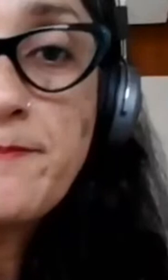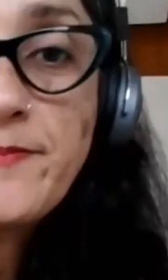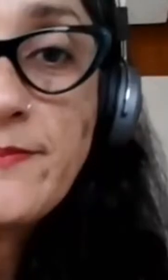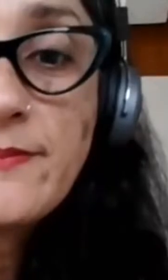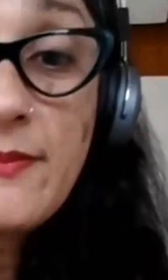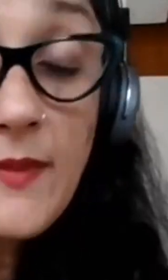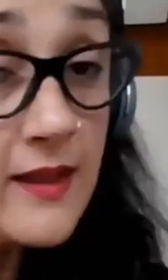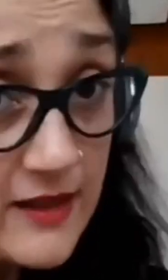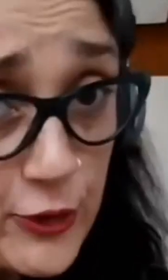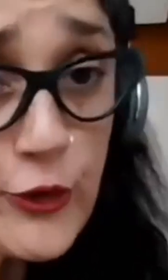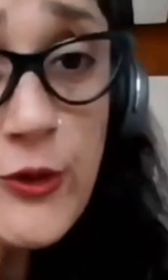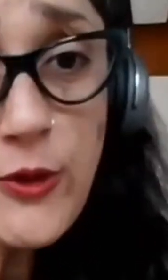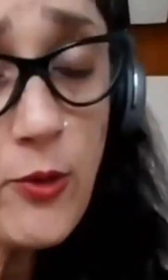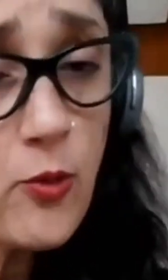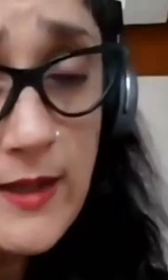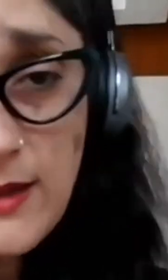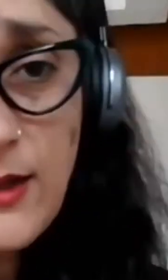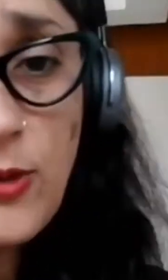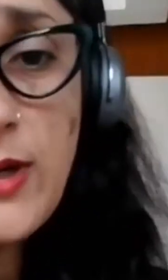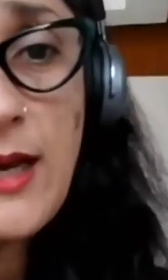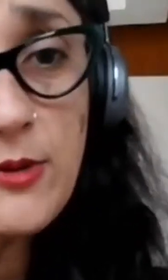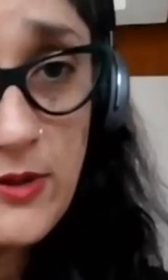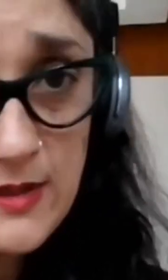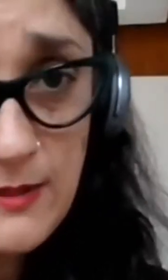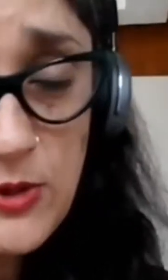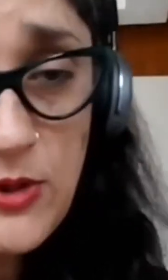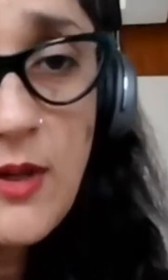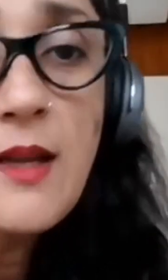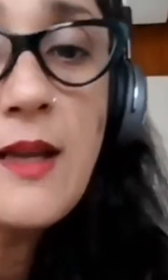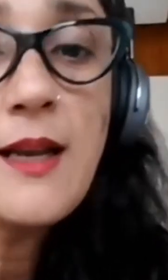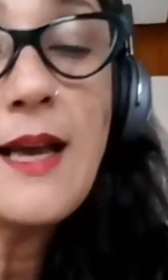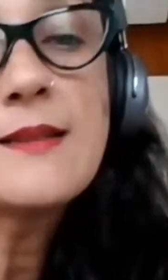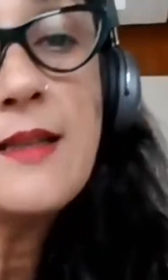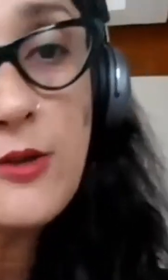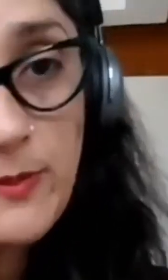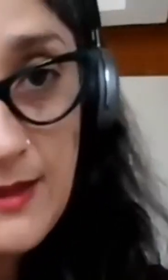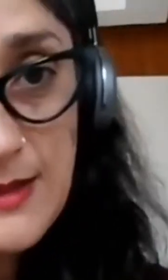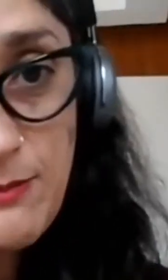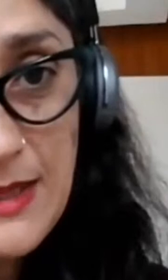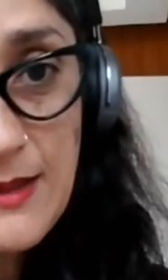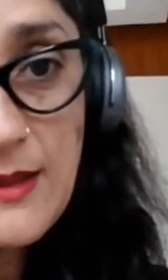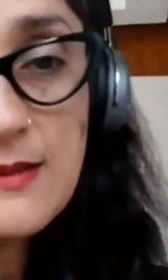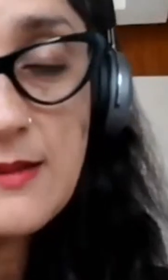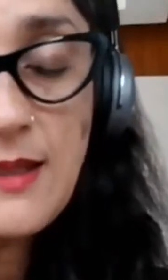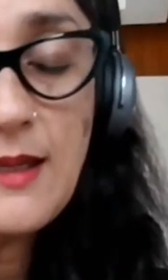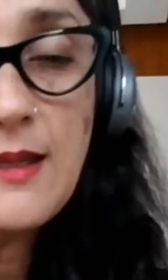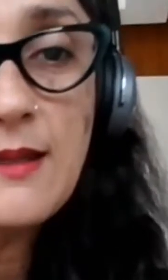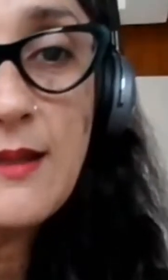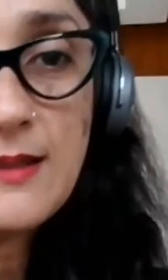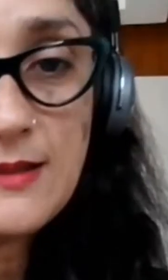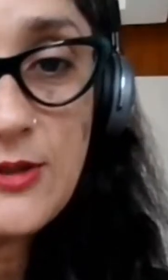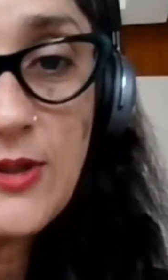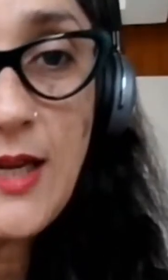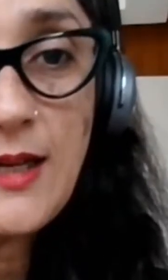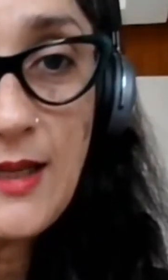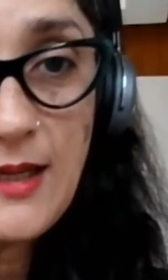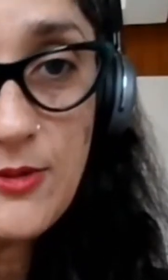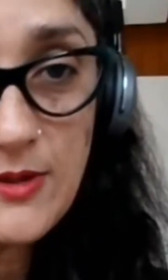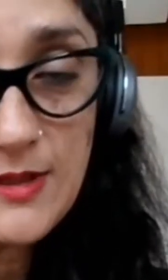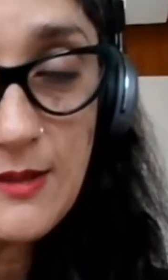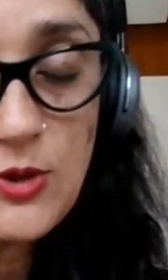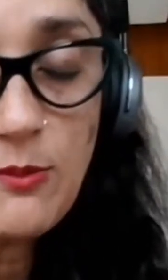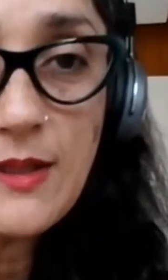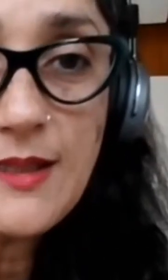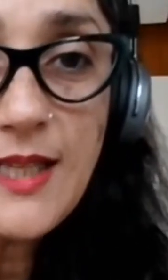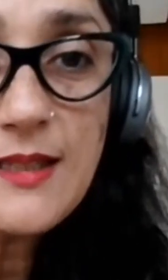Esta sesión no cuenta con audiodescripción. Las y los participantes de la sesión harán